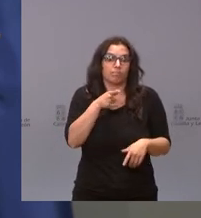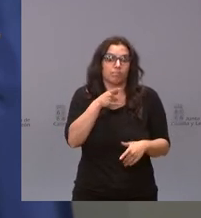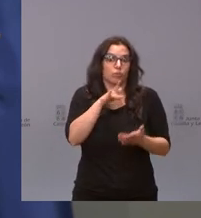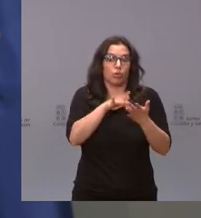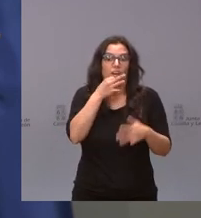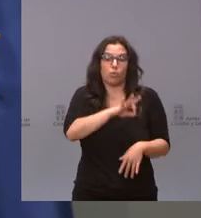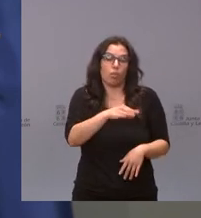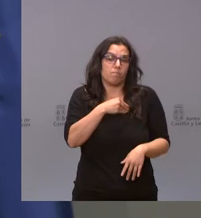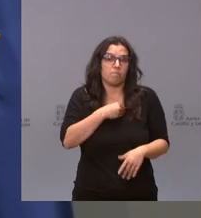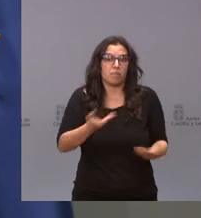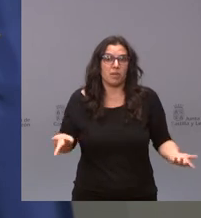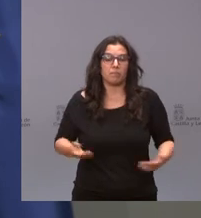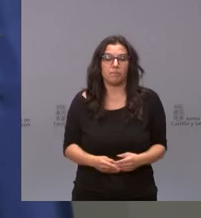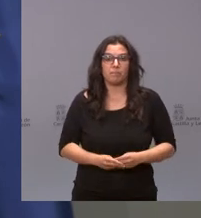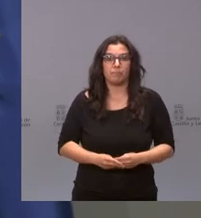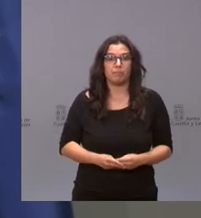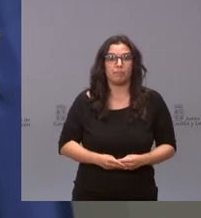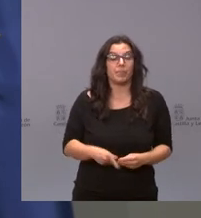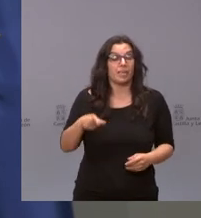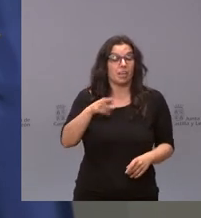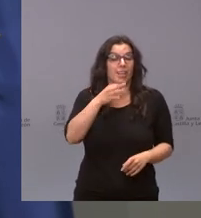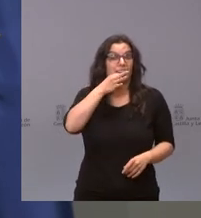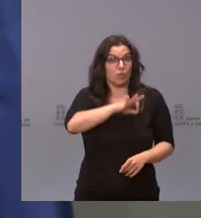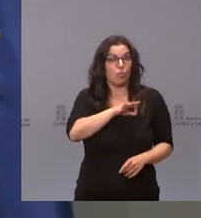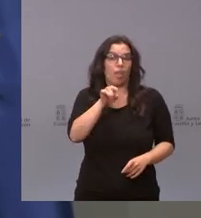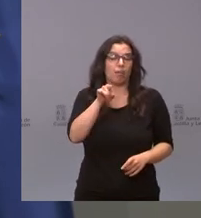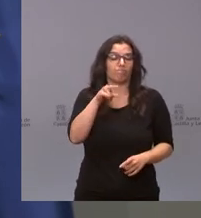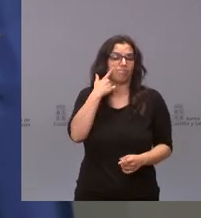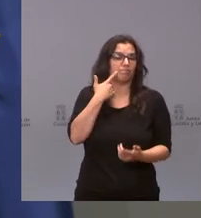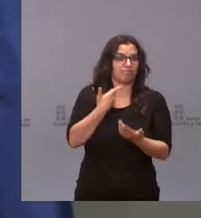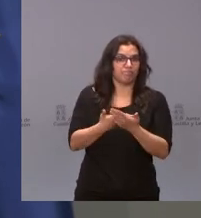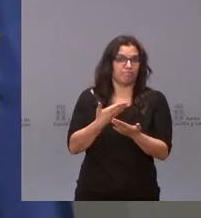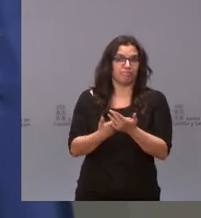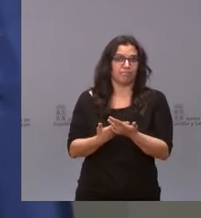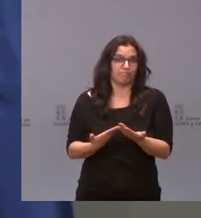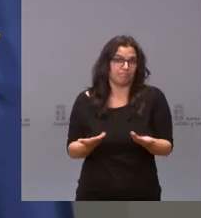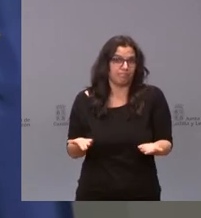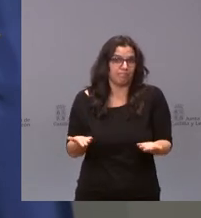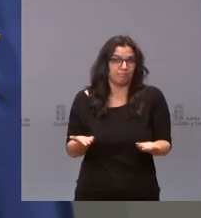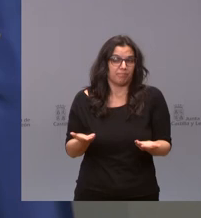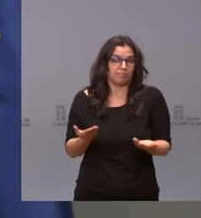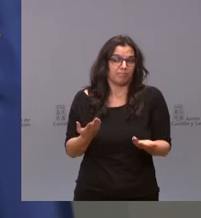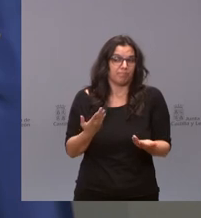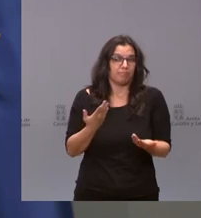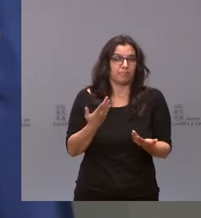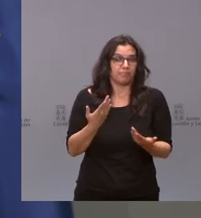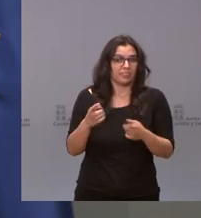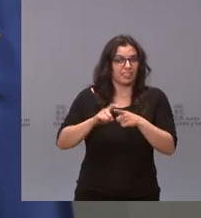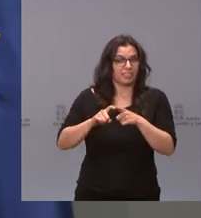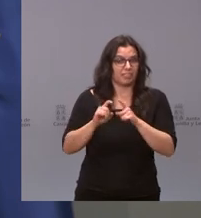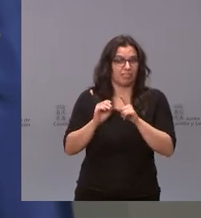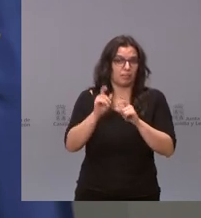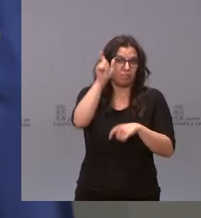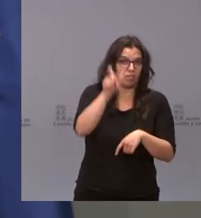y este hecho dice mucho dice mucho de algunas personas y de algunas instituciones